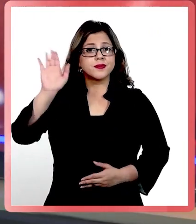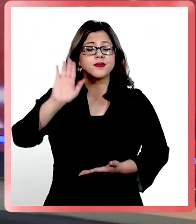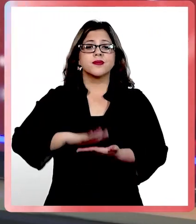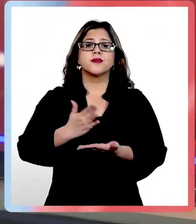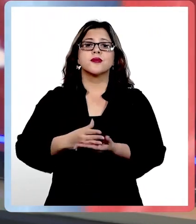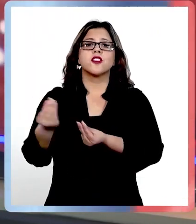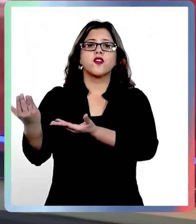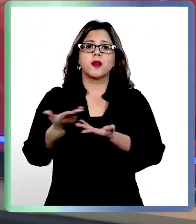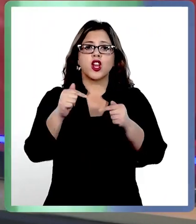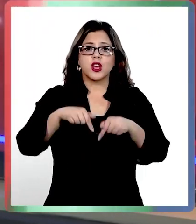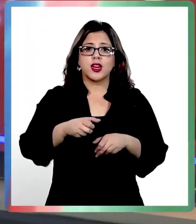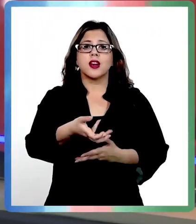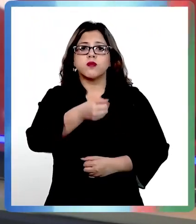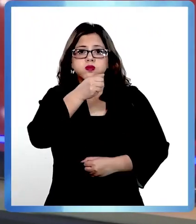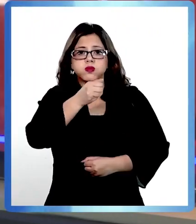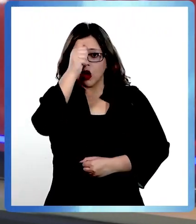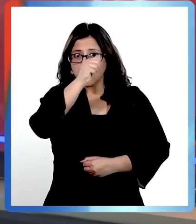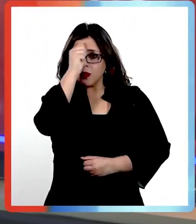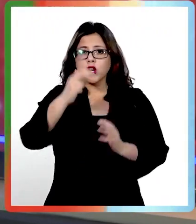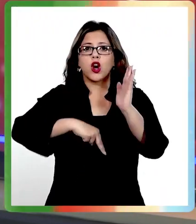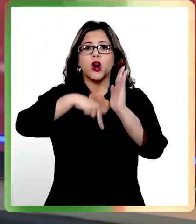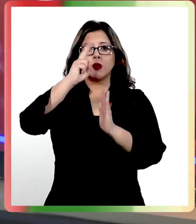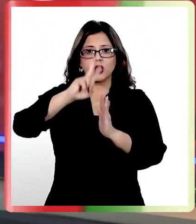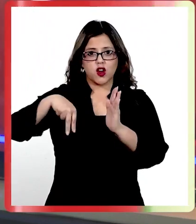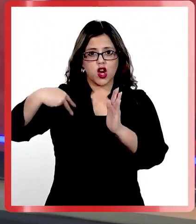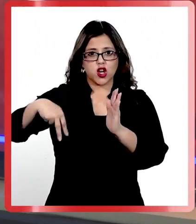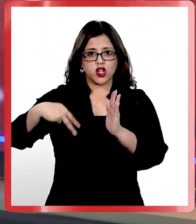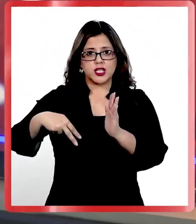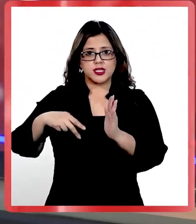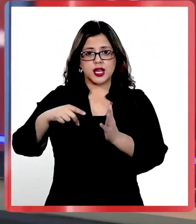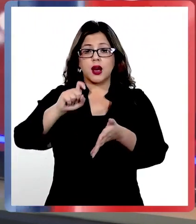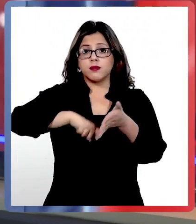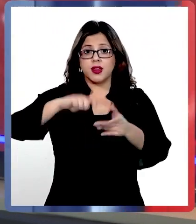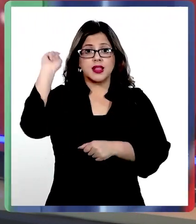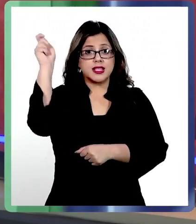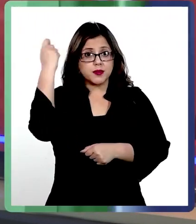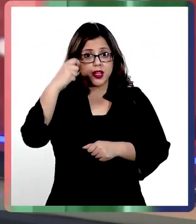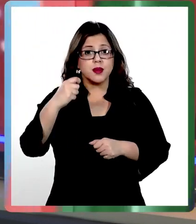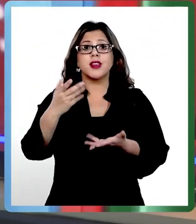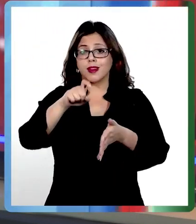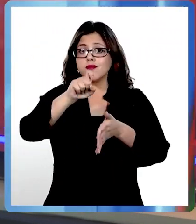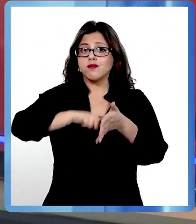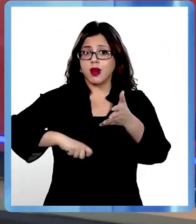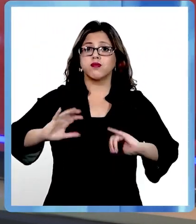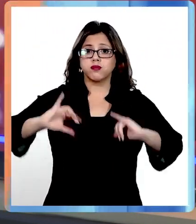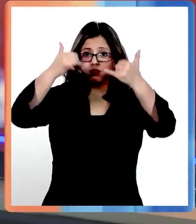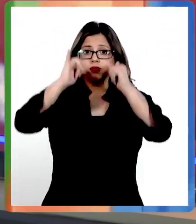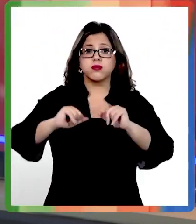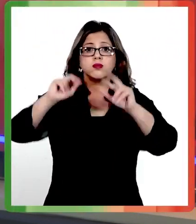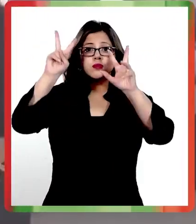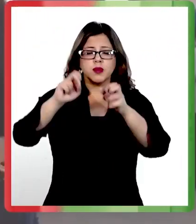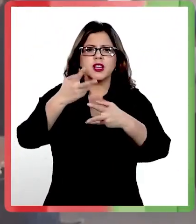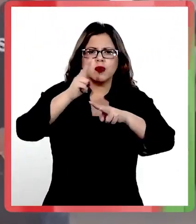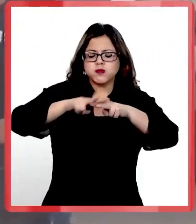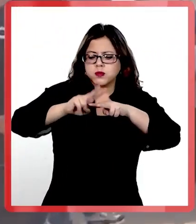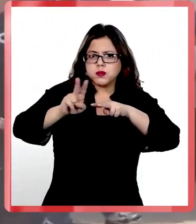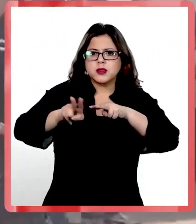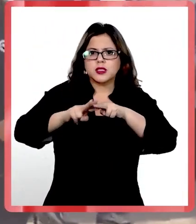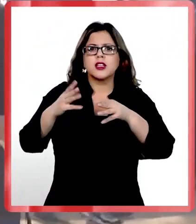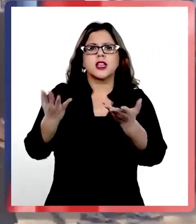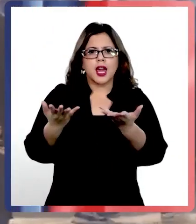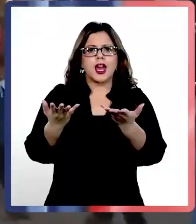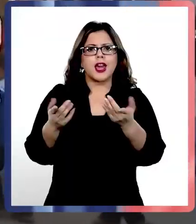Hola, ¿cómo están? Bienvenidos a la entrevista del domingo de Portavoz Noticias. Septiembre es un mes de celebración en que las preparaciones culinarias